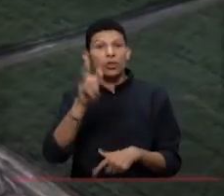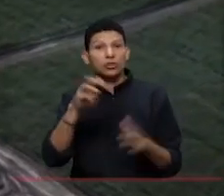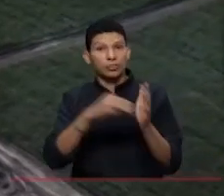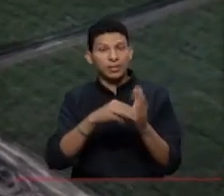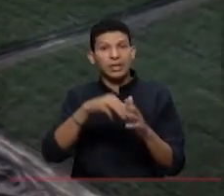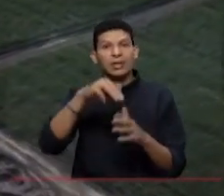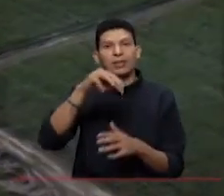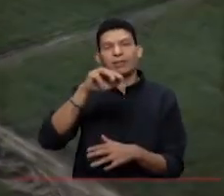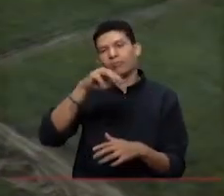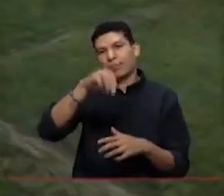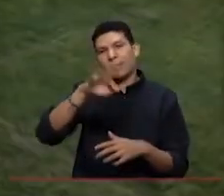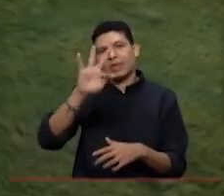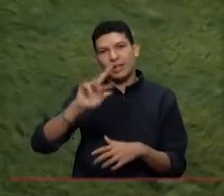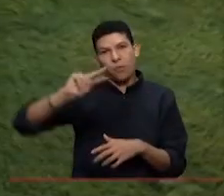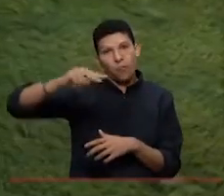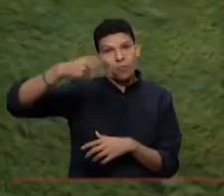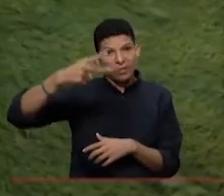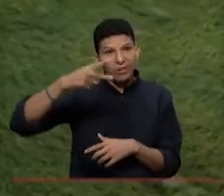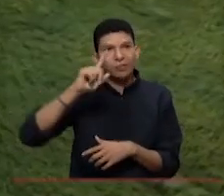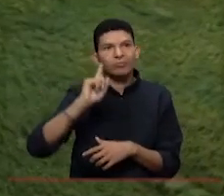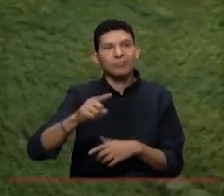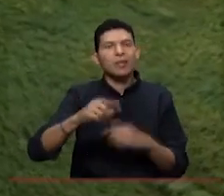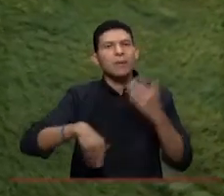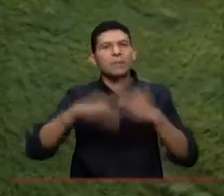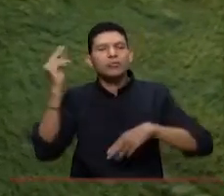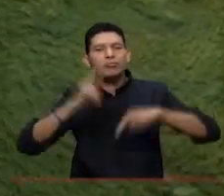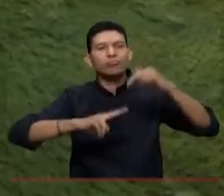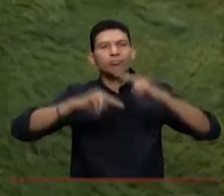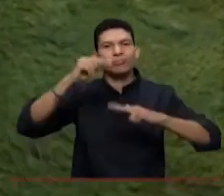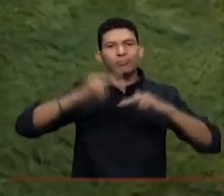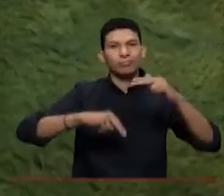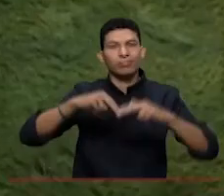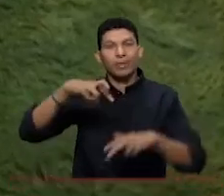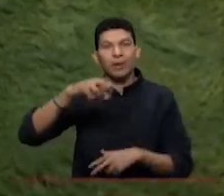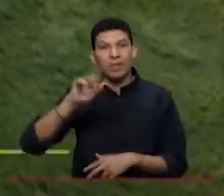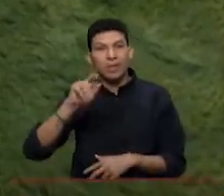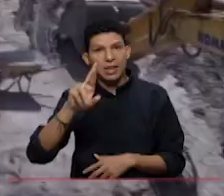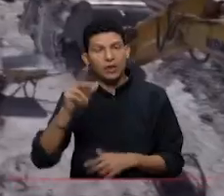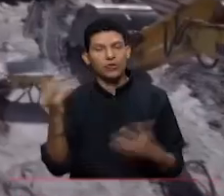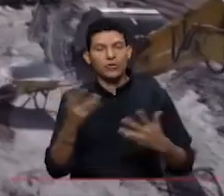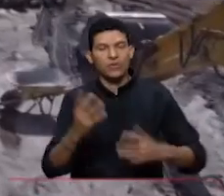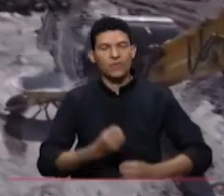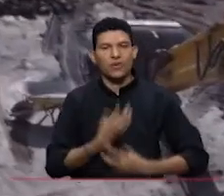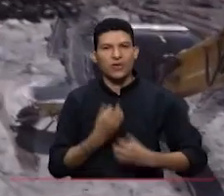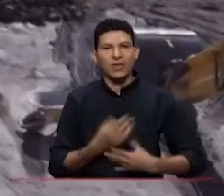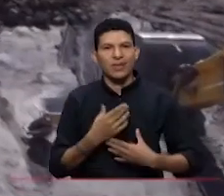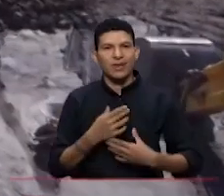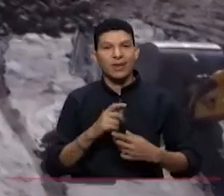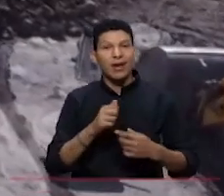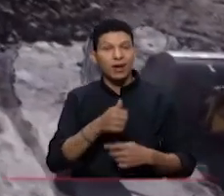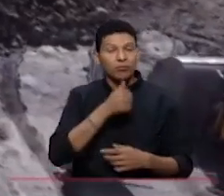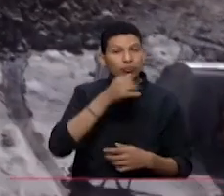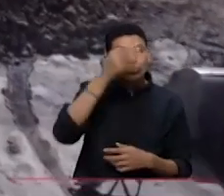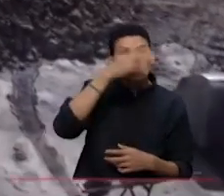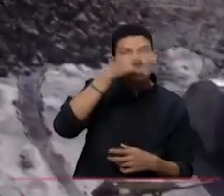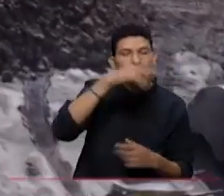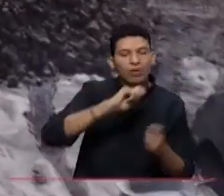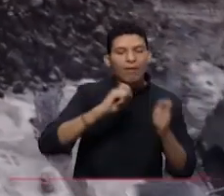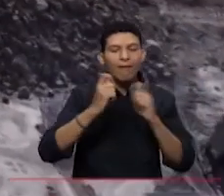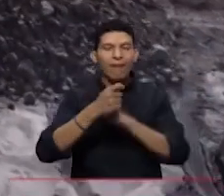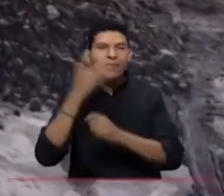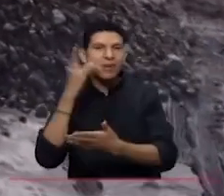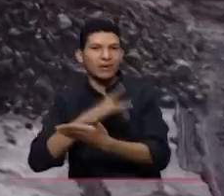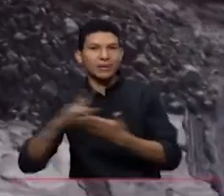construyendo la primera fase de la planta de tratamiento de aguas residuales Petar del municipio de Florida, una obra que beneficiará a un